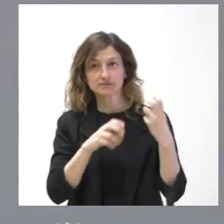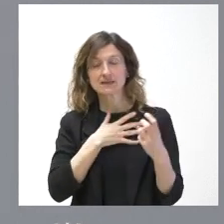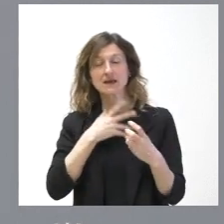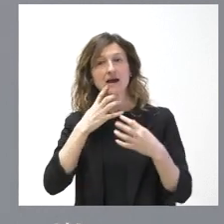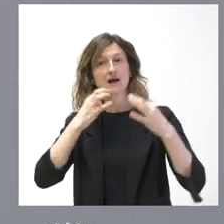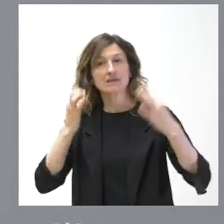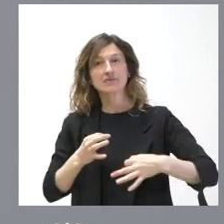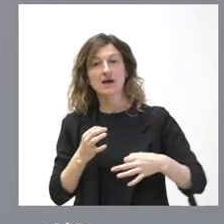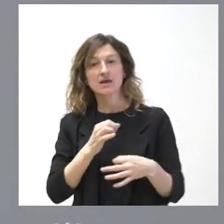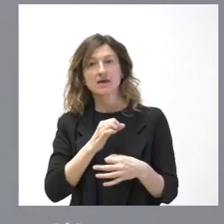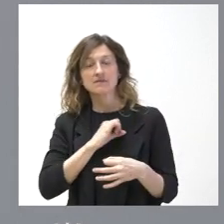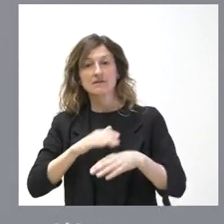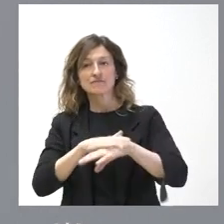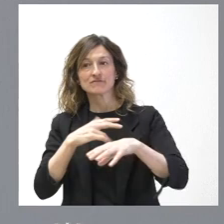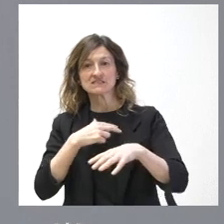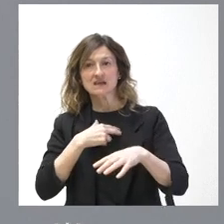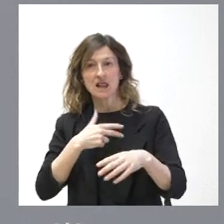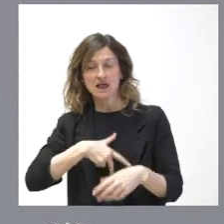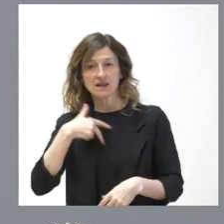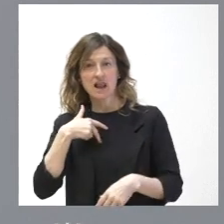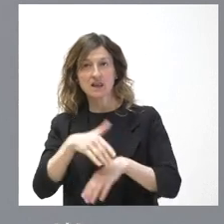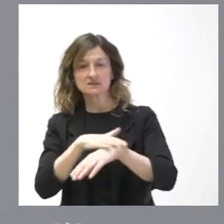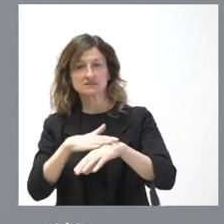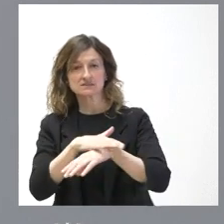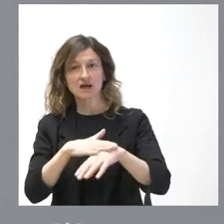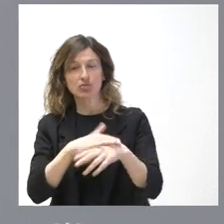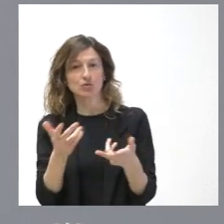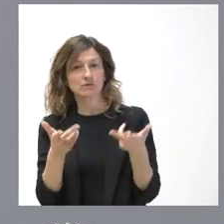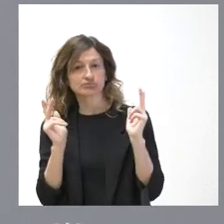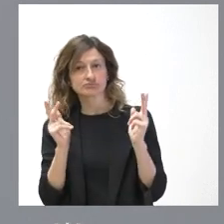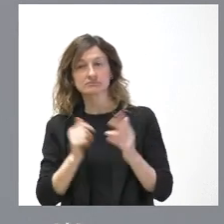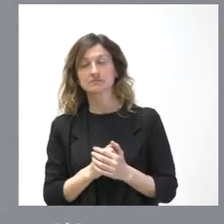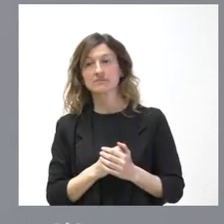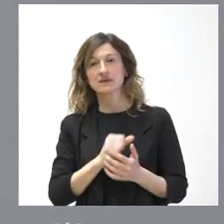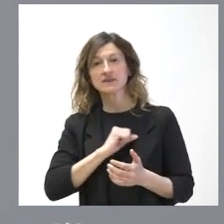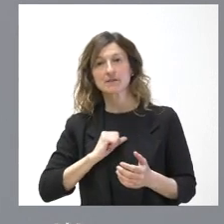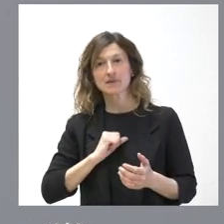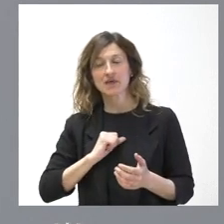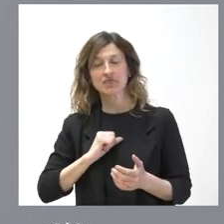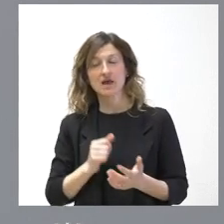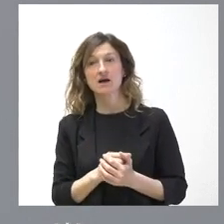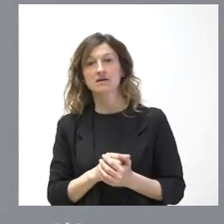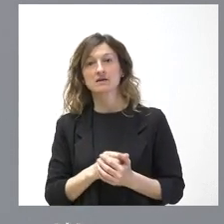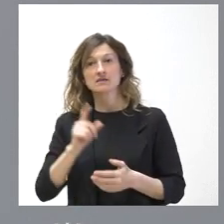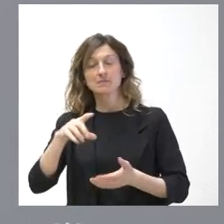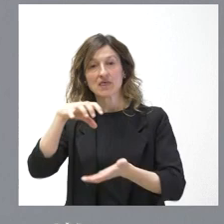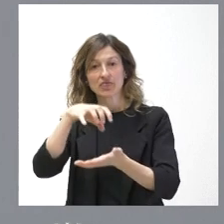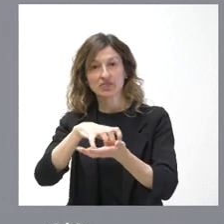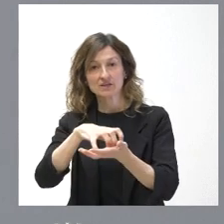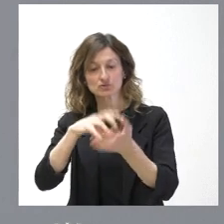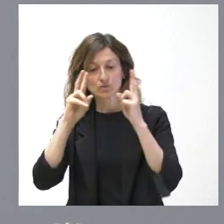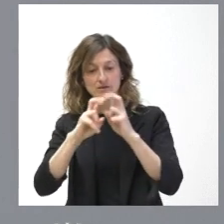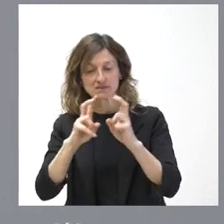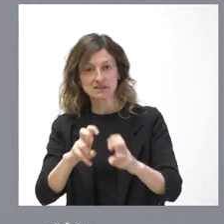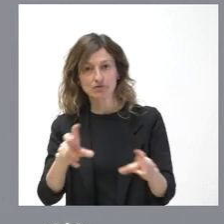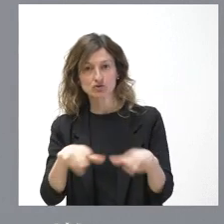independencia del fiscal general del Estado, pasa por garantizar el funcionamiento con objetividad del Centro de Investigaciones